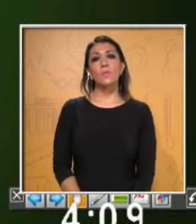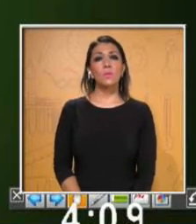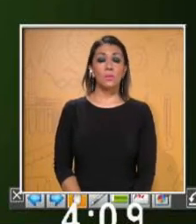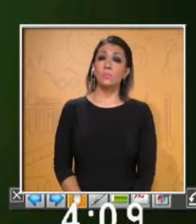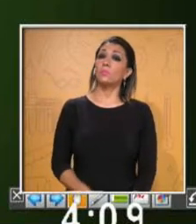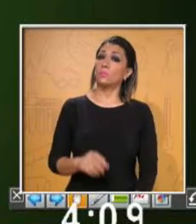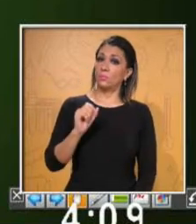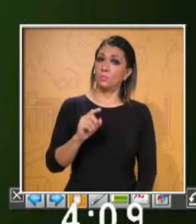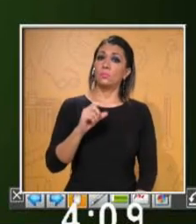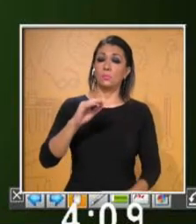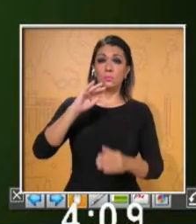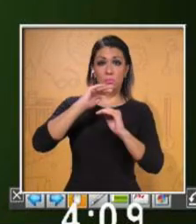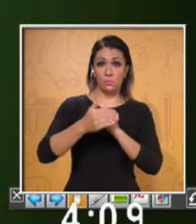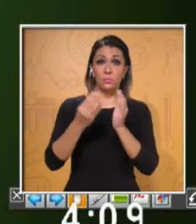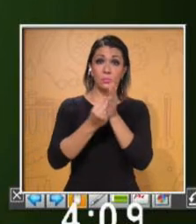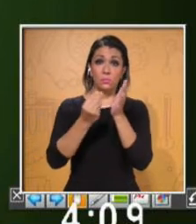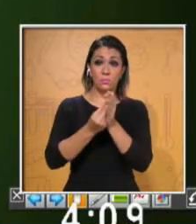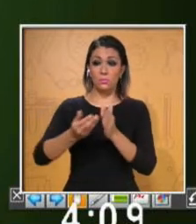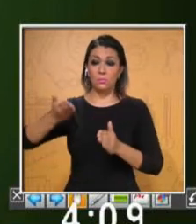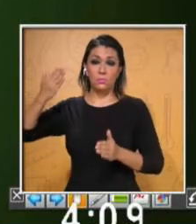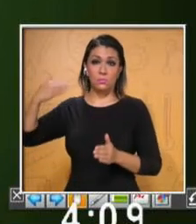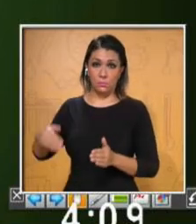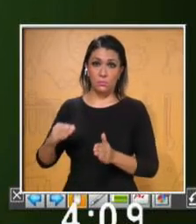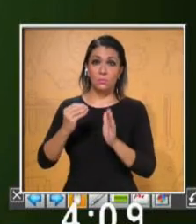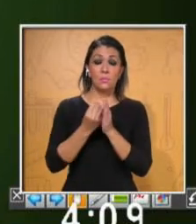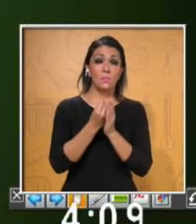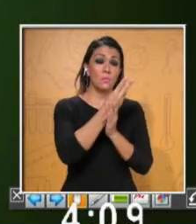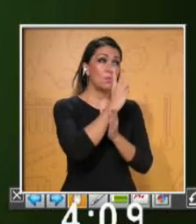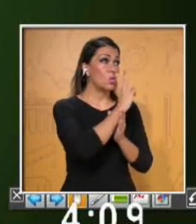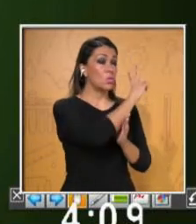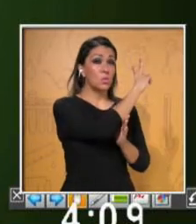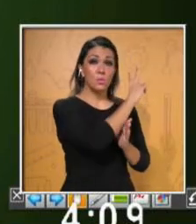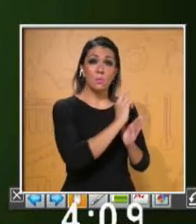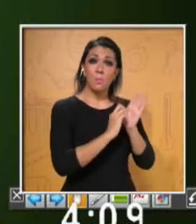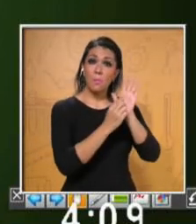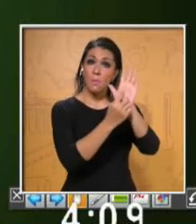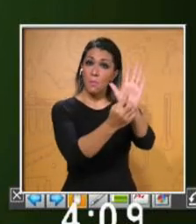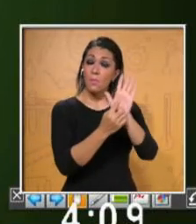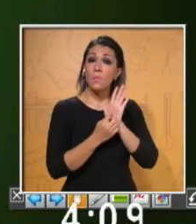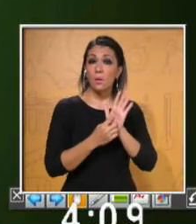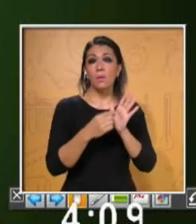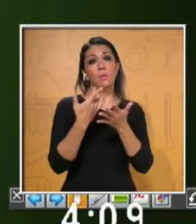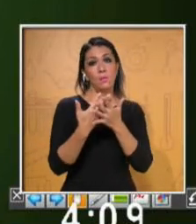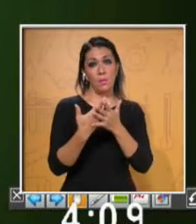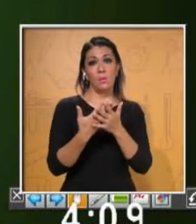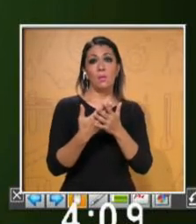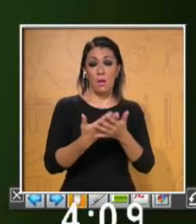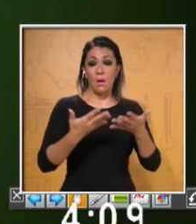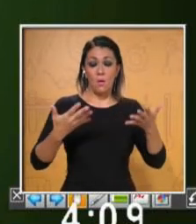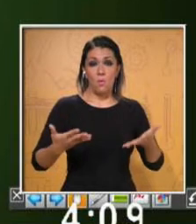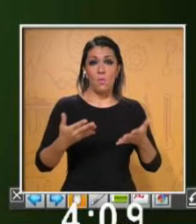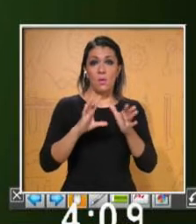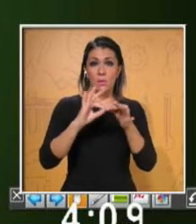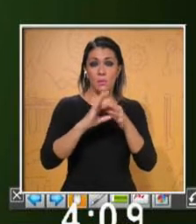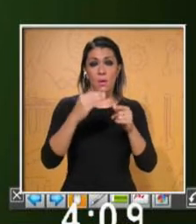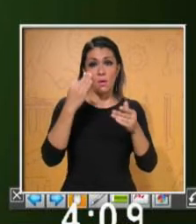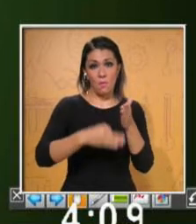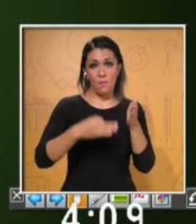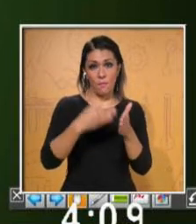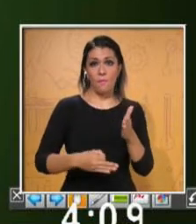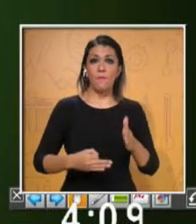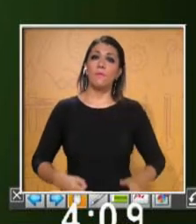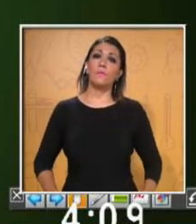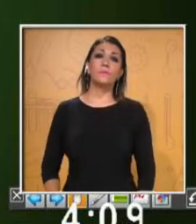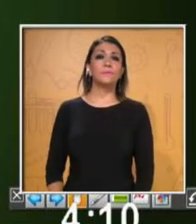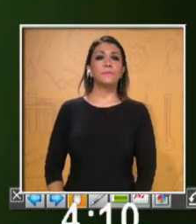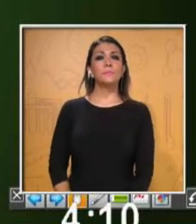Estuvimos terminando la clase pasada con esta presentación y nos quedamos pendientes con esta información. We have talked about the plan